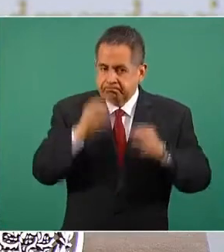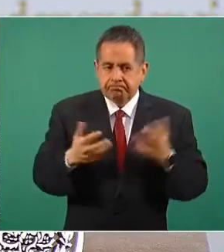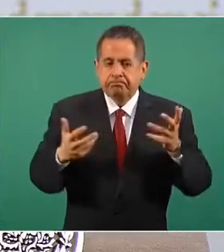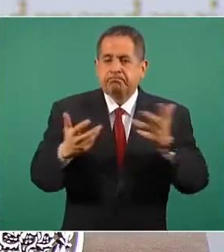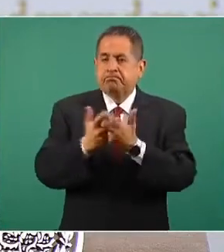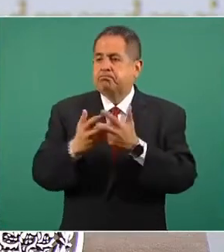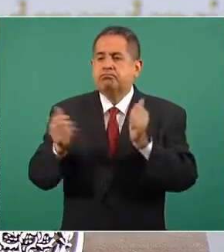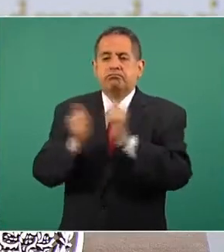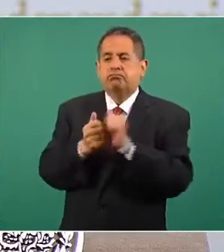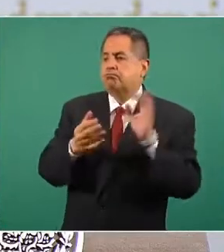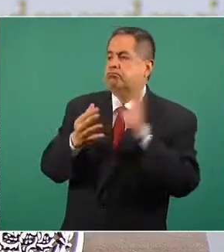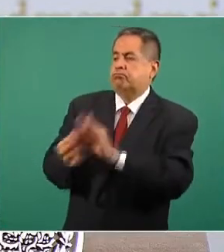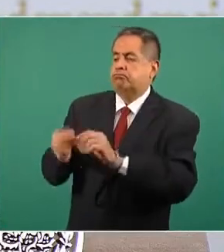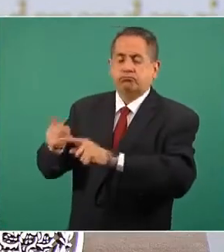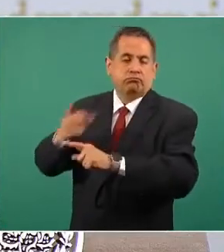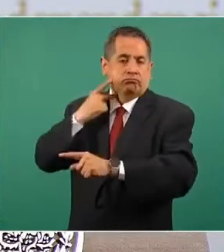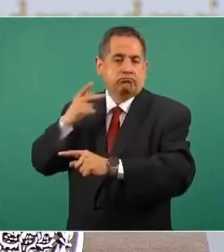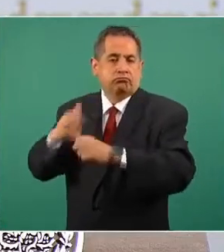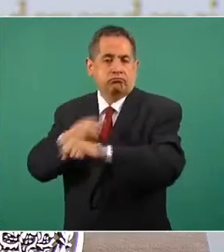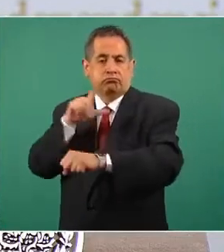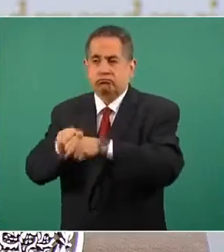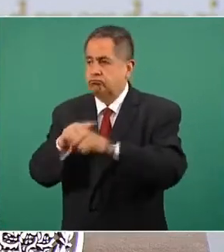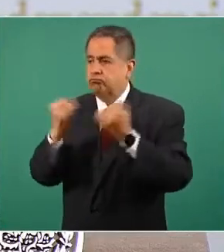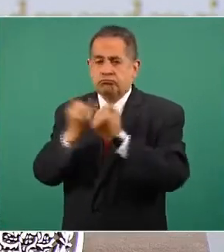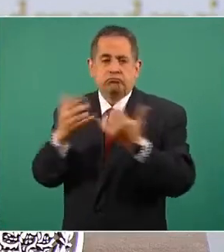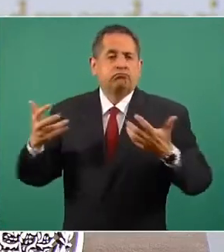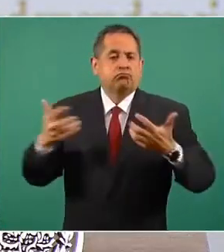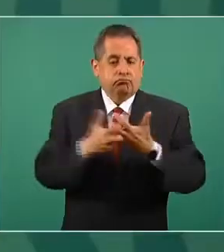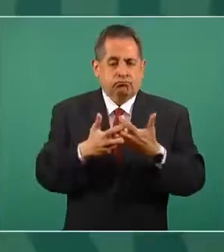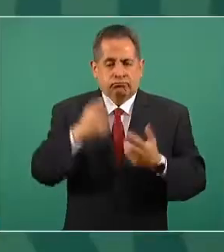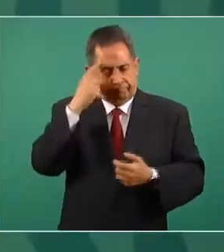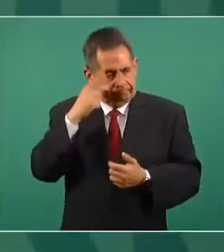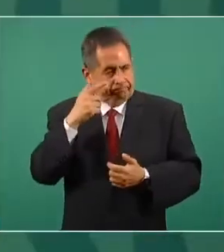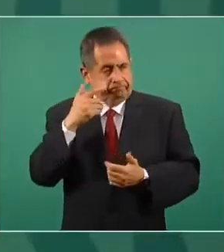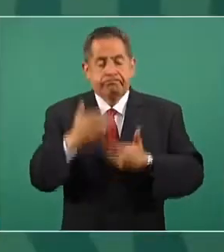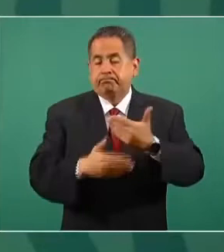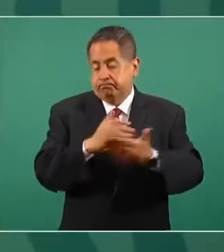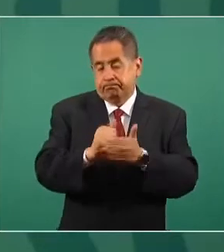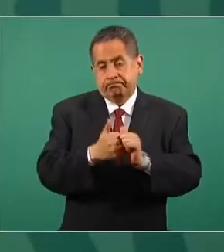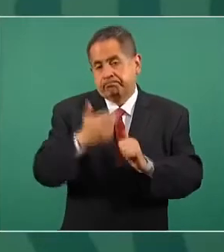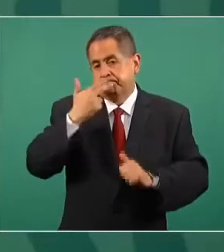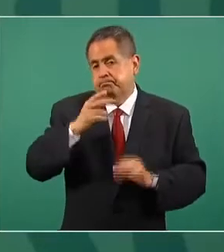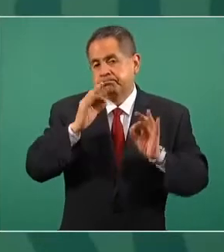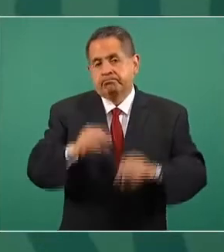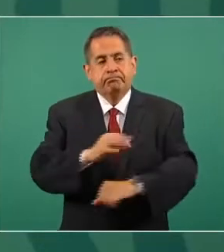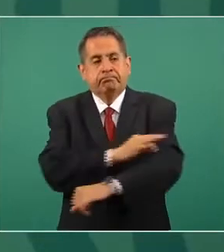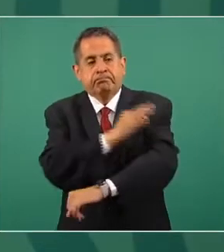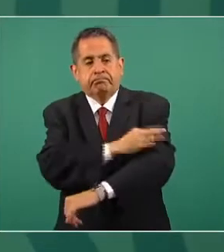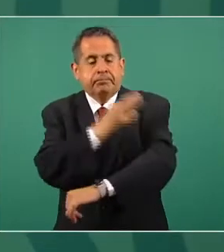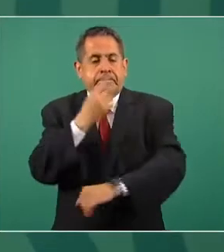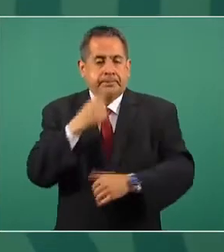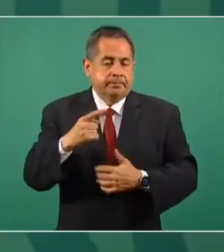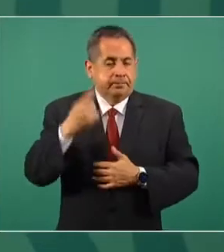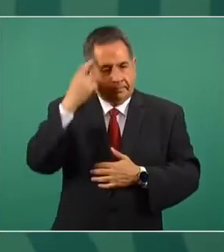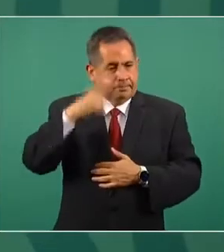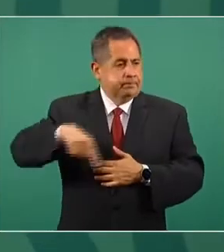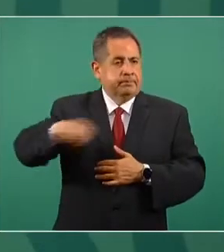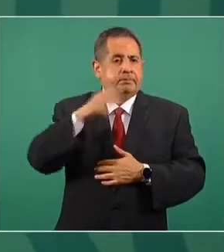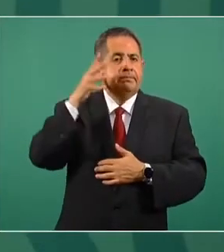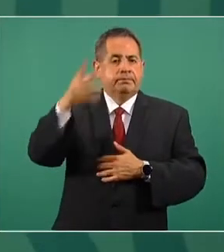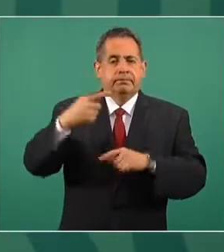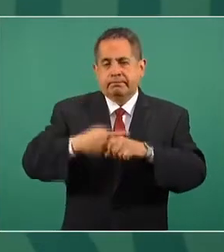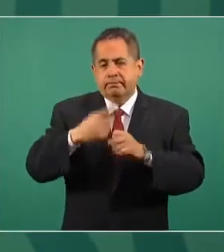Política Nacional de Vacunación. Esto para garantizar la aplicación adecuada y oportuna de las vacunas a la población para la mitigación de la